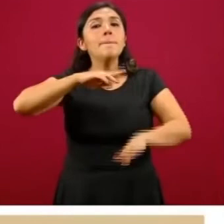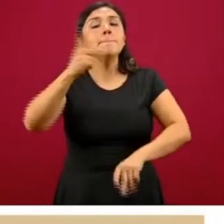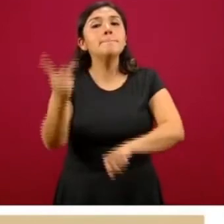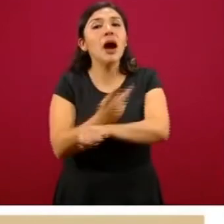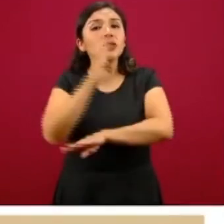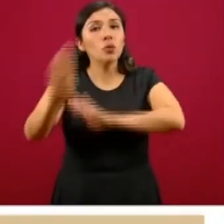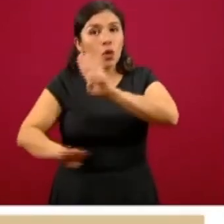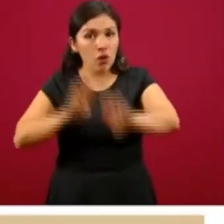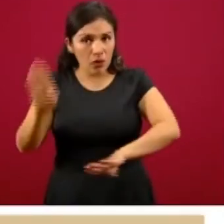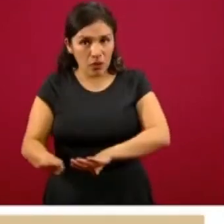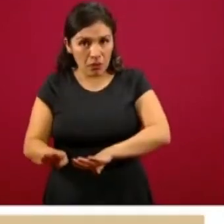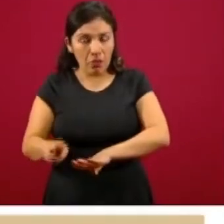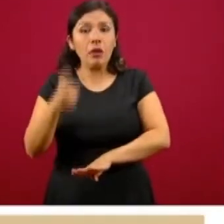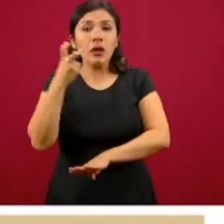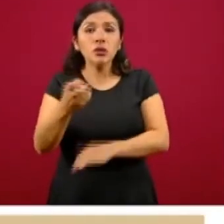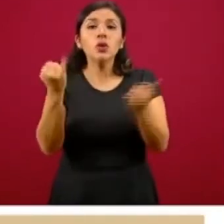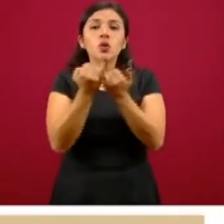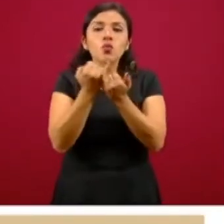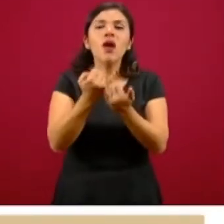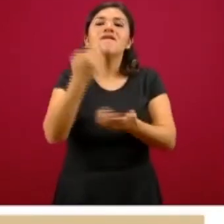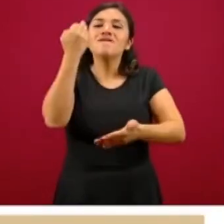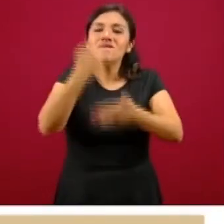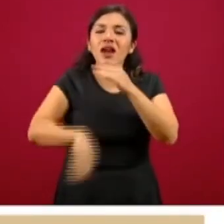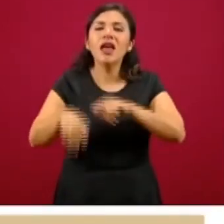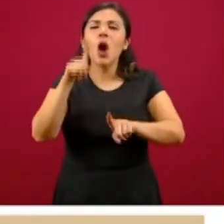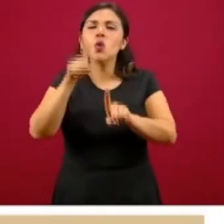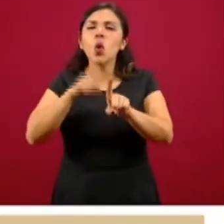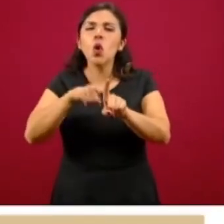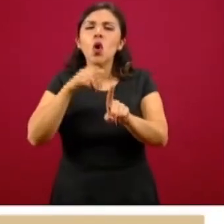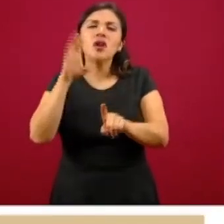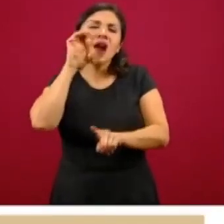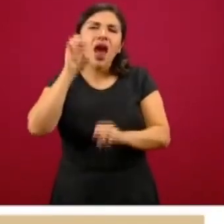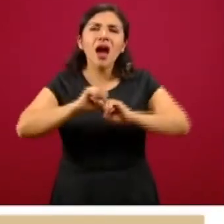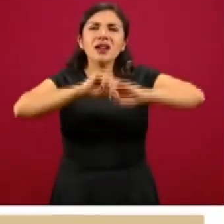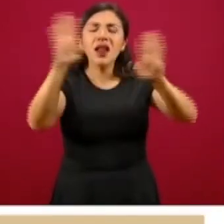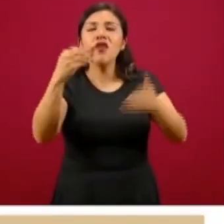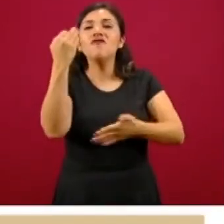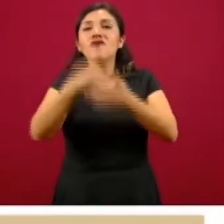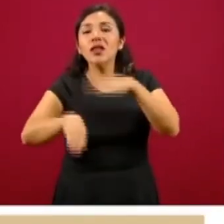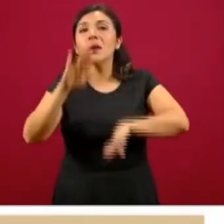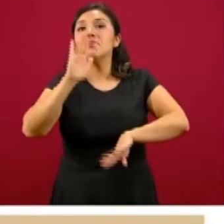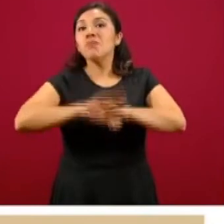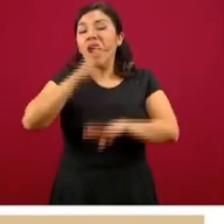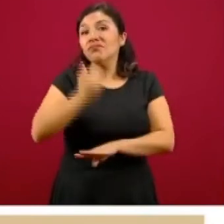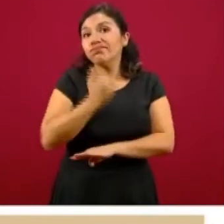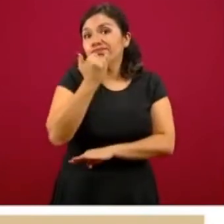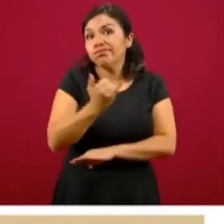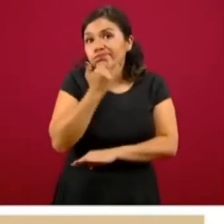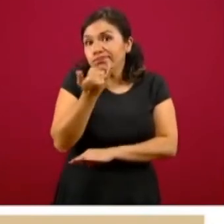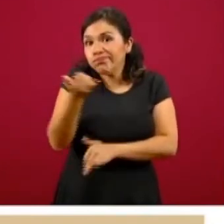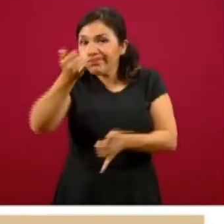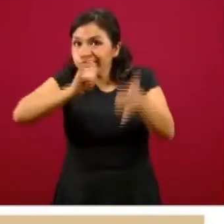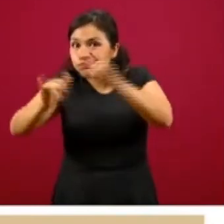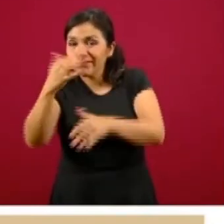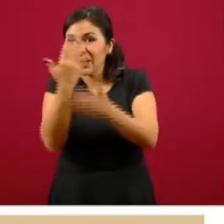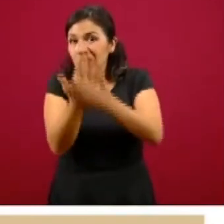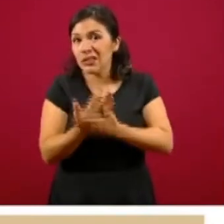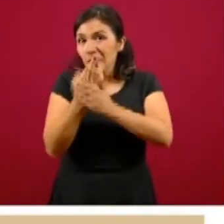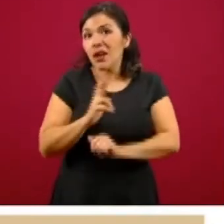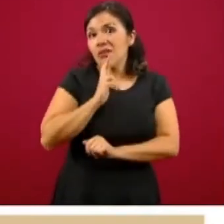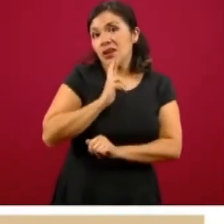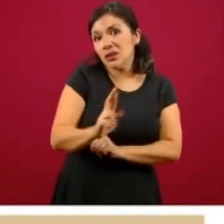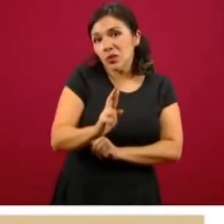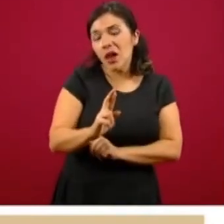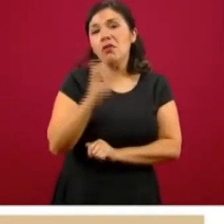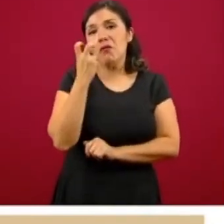y así también la expectativa en el color naranja claro del incremento que podemos tener en los siguientes días